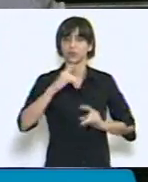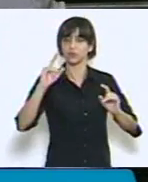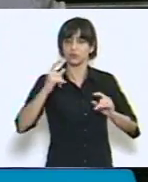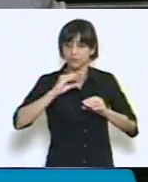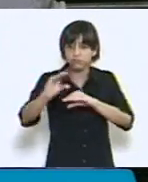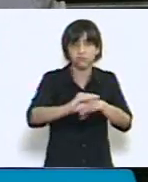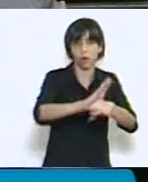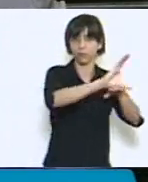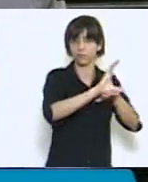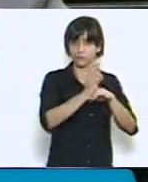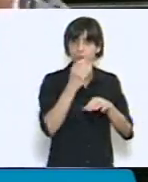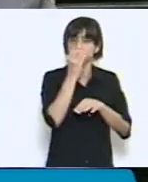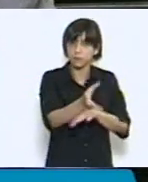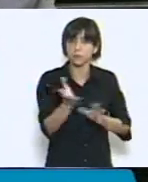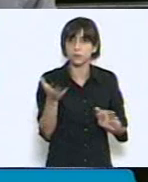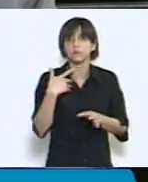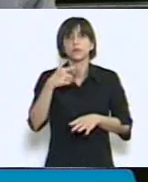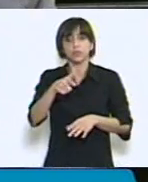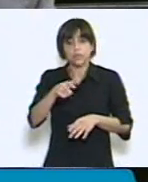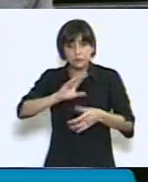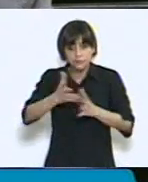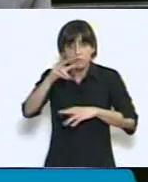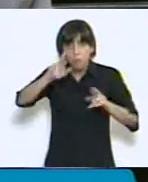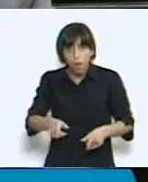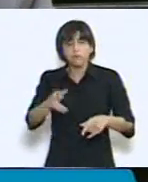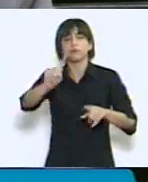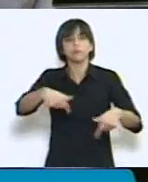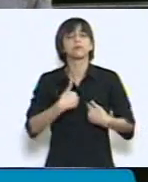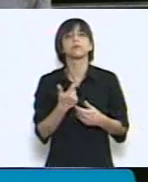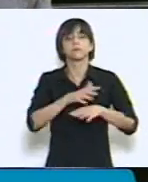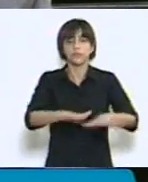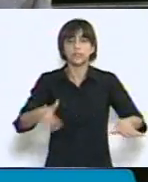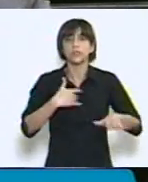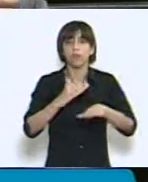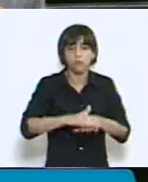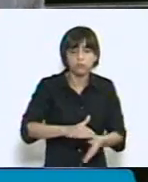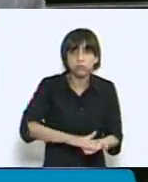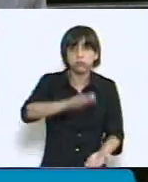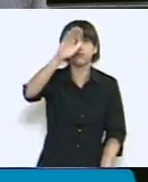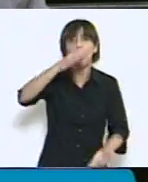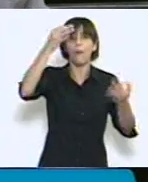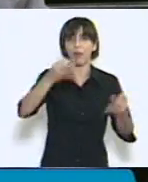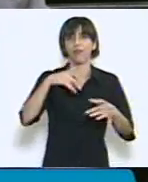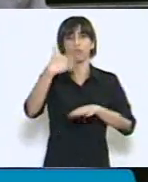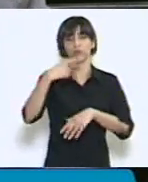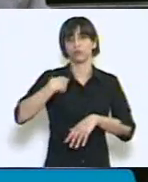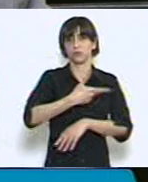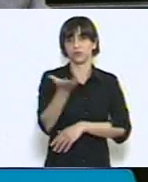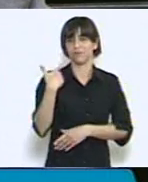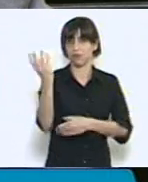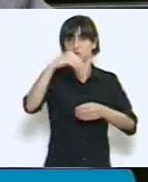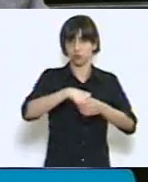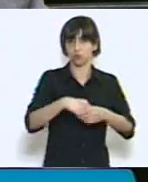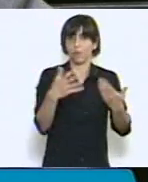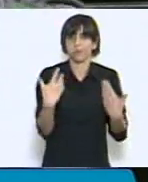de inclusión social que ha permitido que la valoren, el sistema educativo, que eso es fundamental, y que